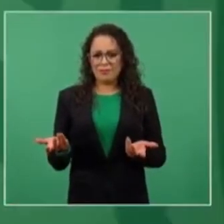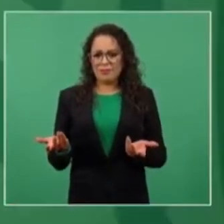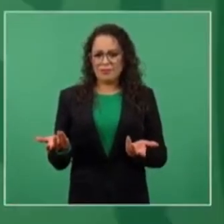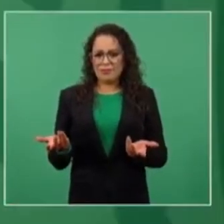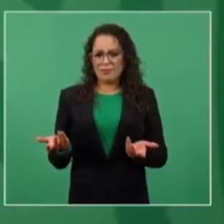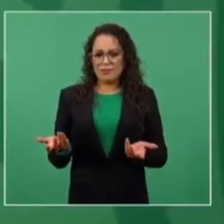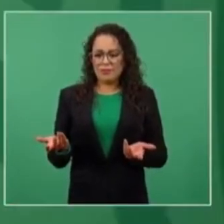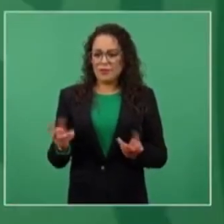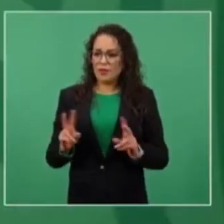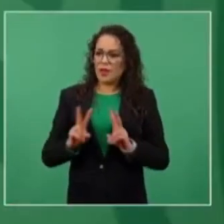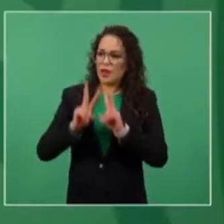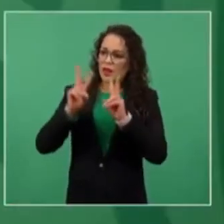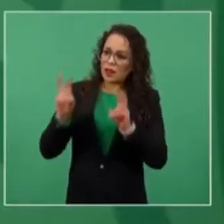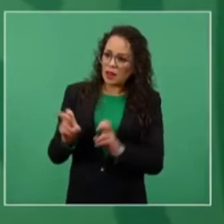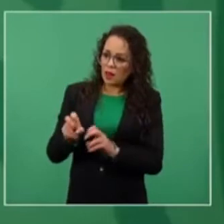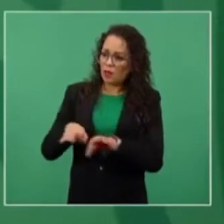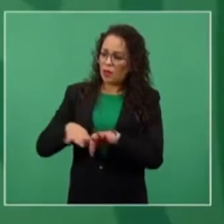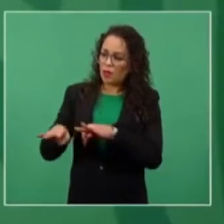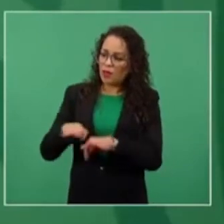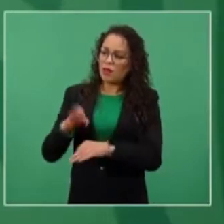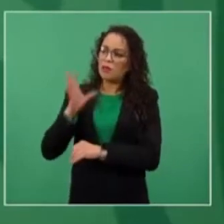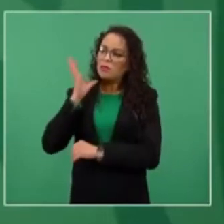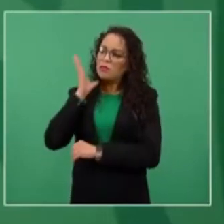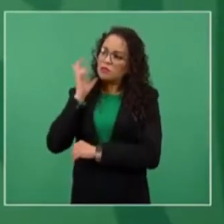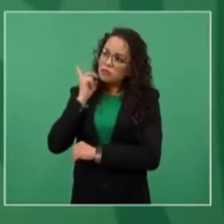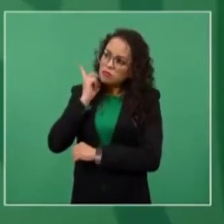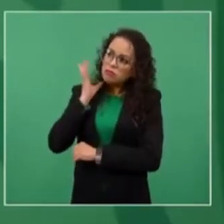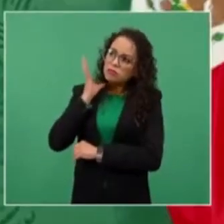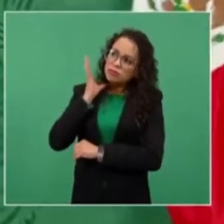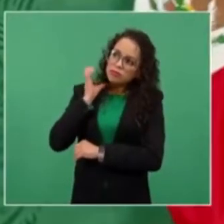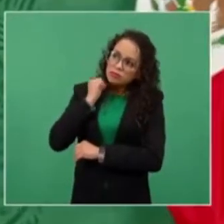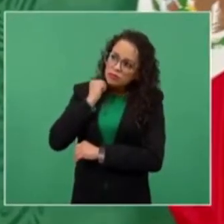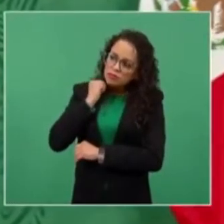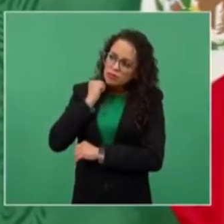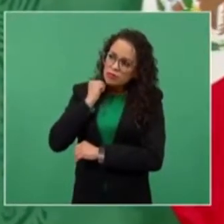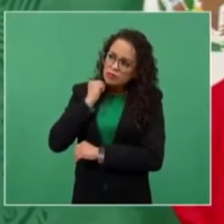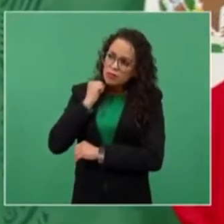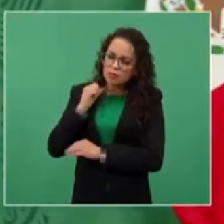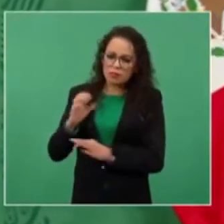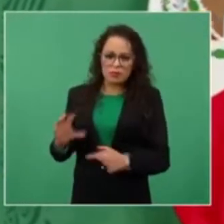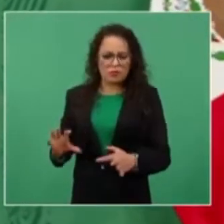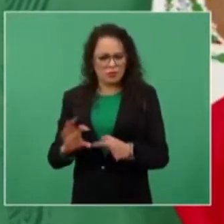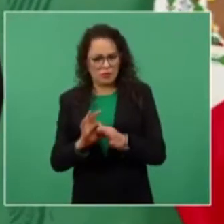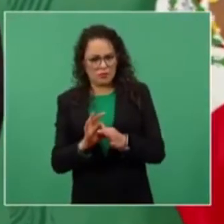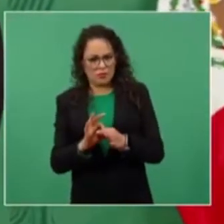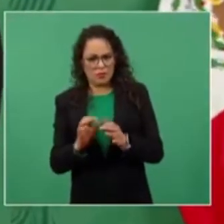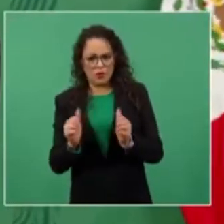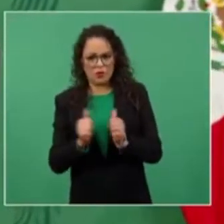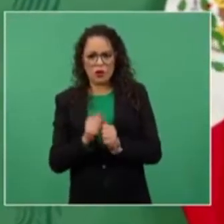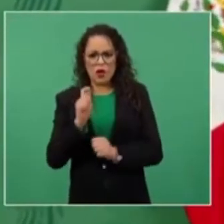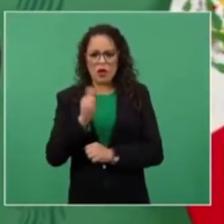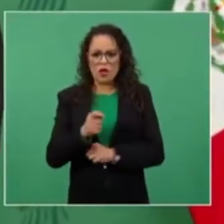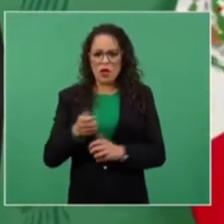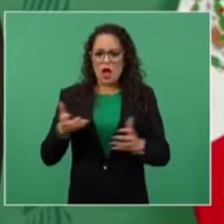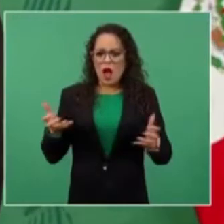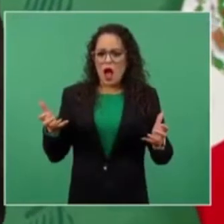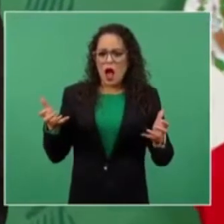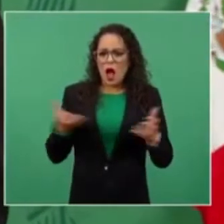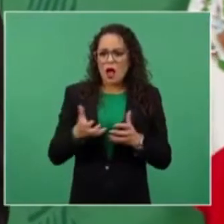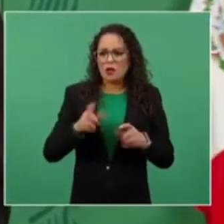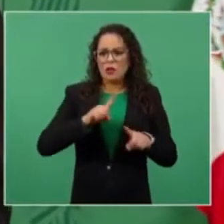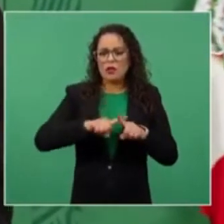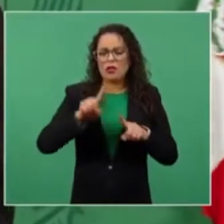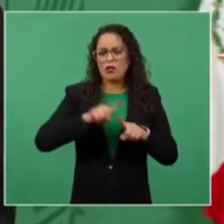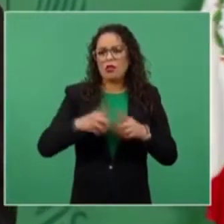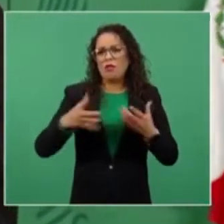legislativa con la ejecución de obras? Si eso corresponde